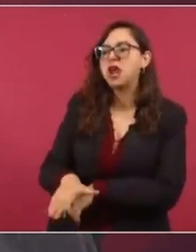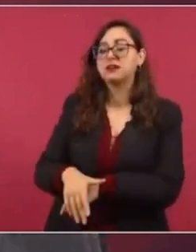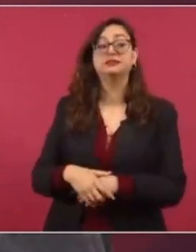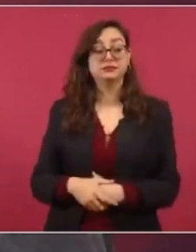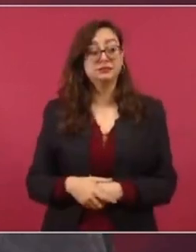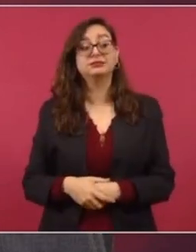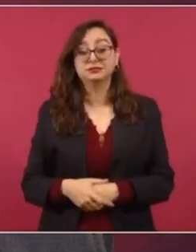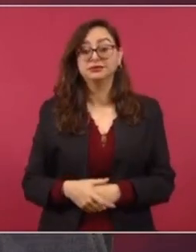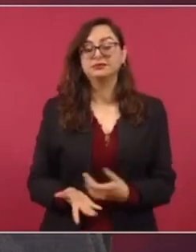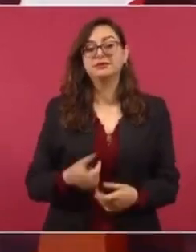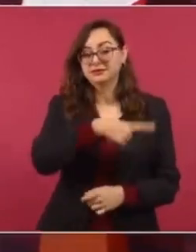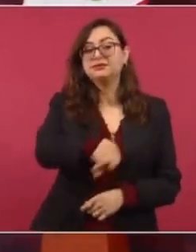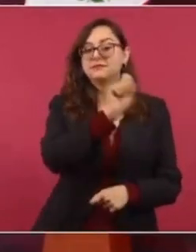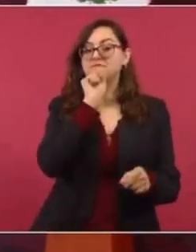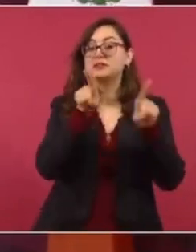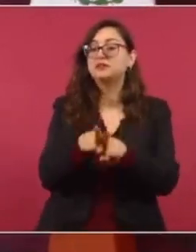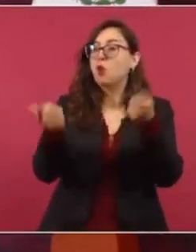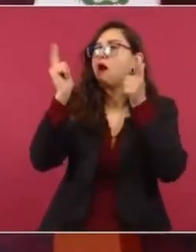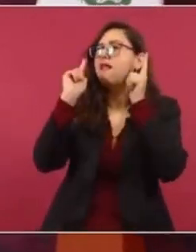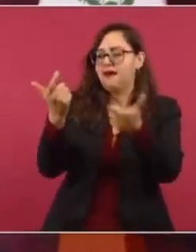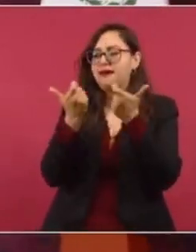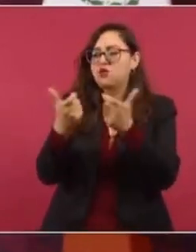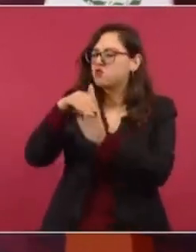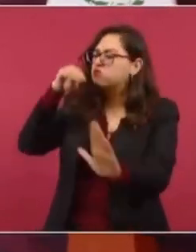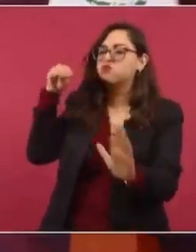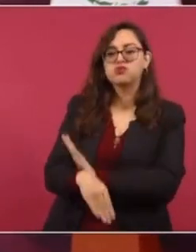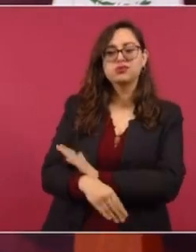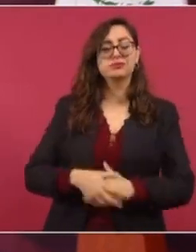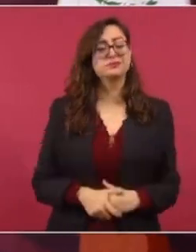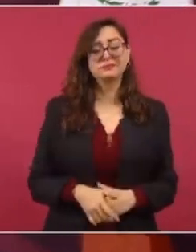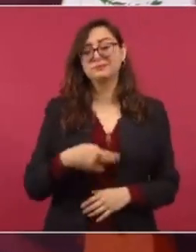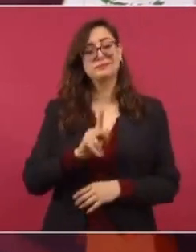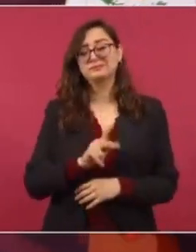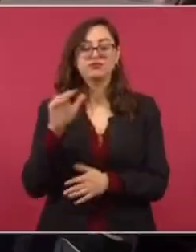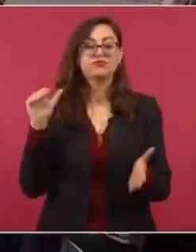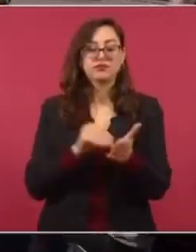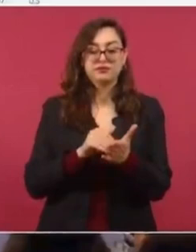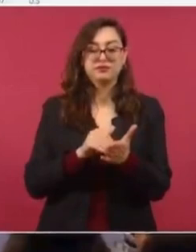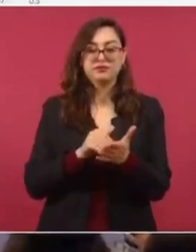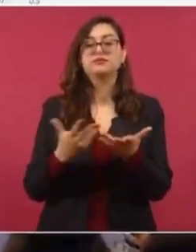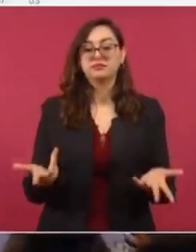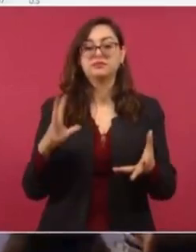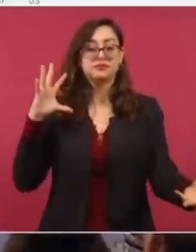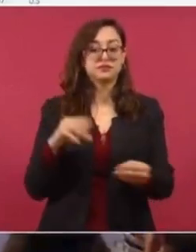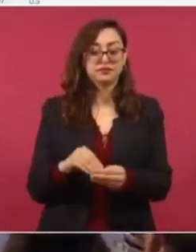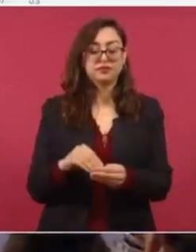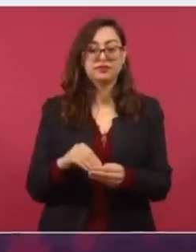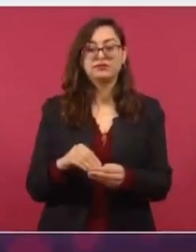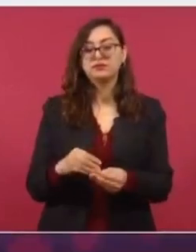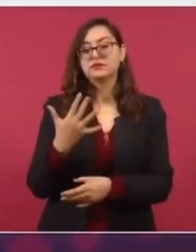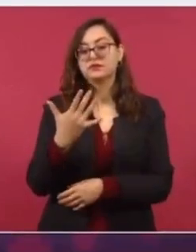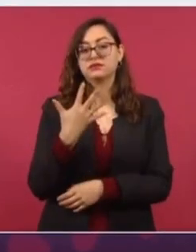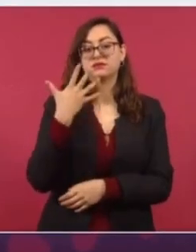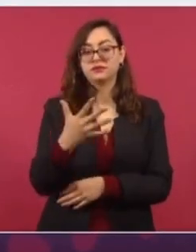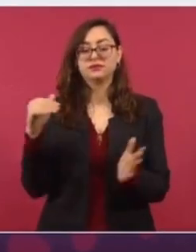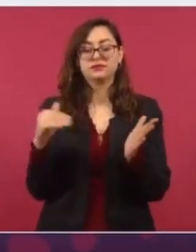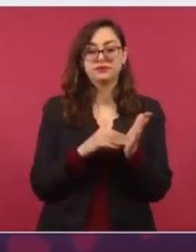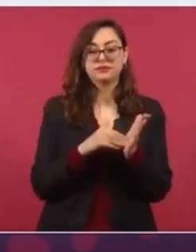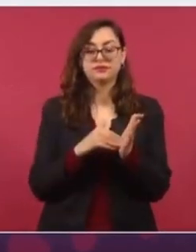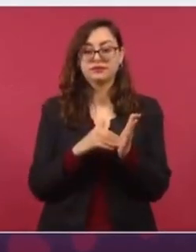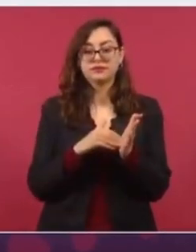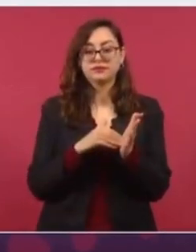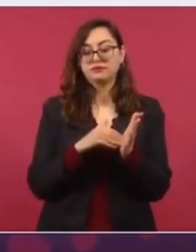fuese mal en la economía. Pero no, afortunadamente. Vamos bien. O que hemos recaudado como 55 mil